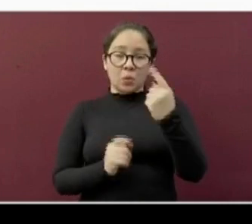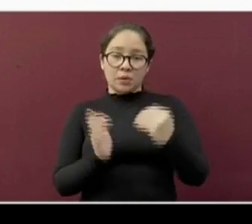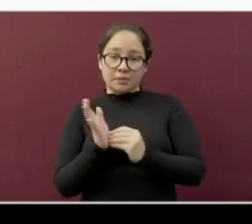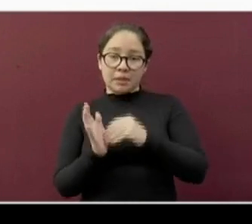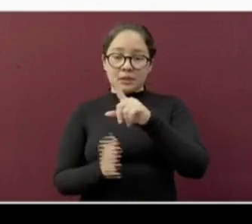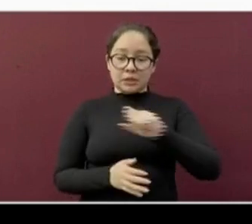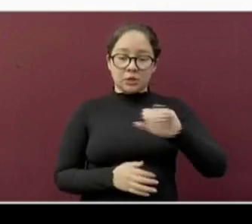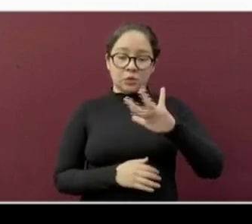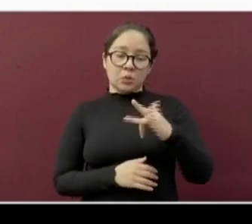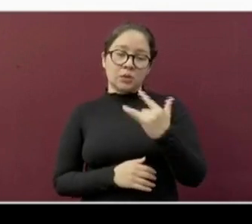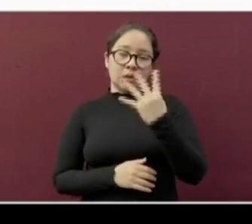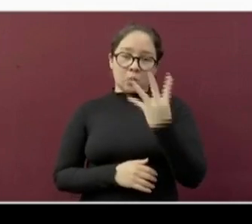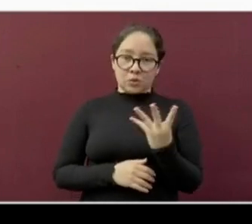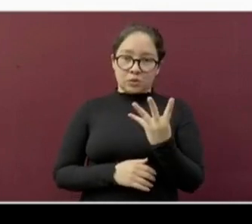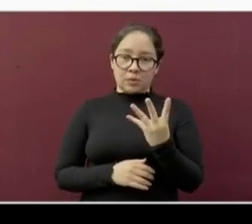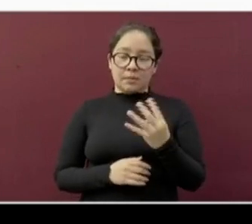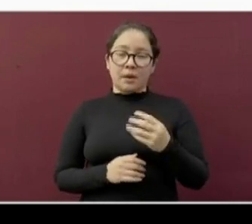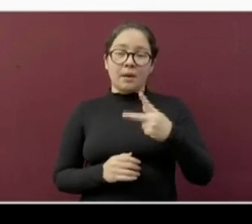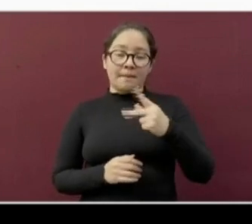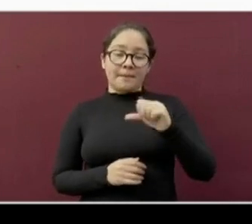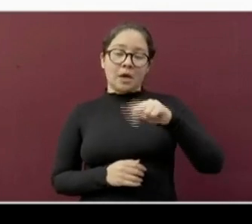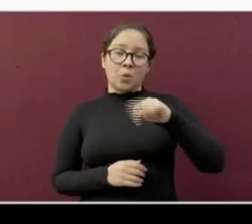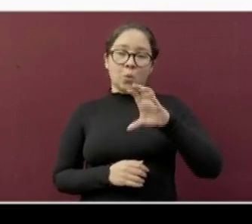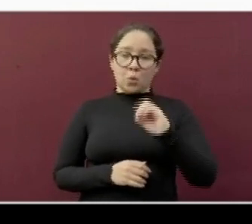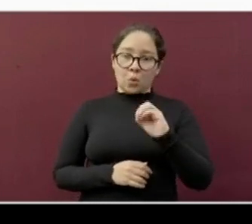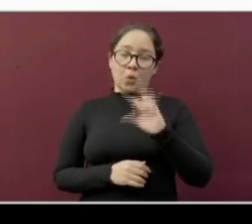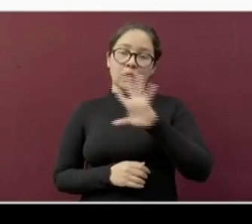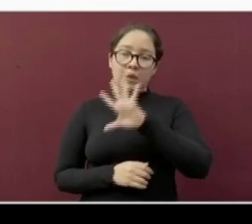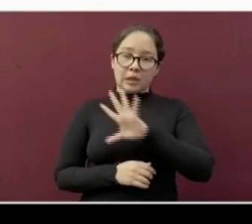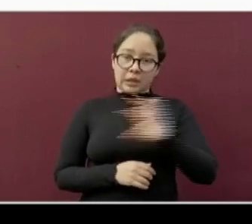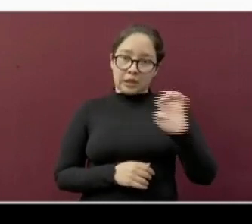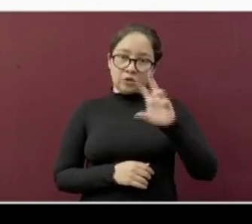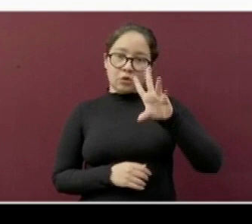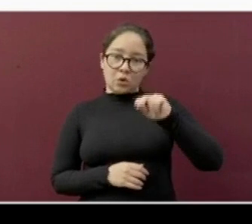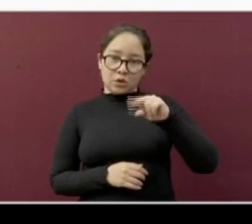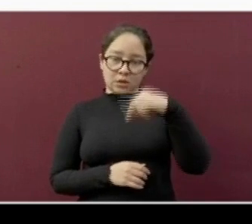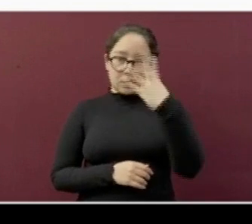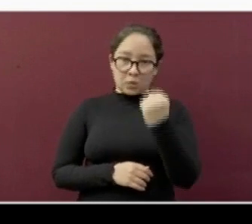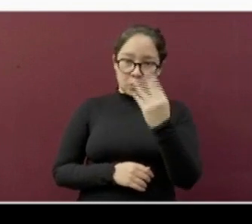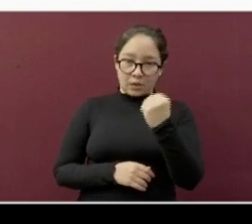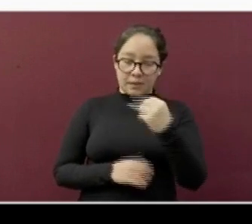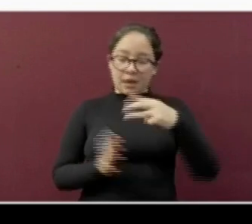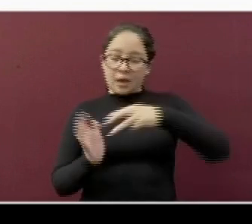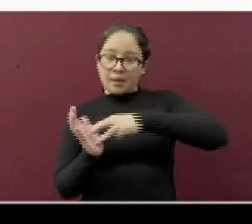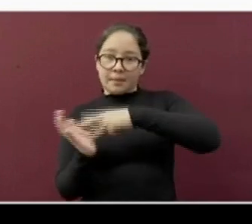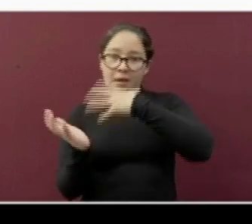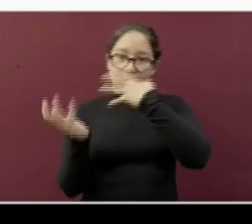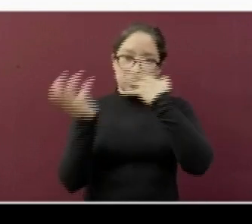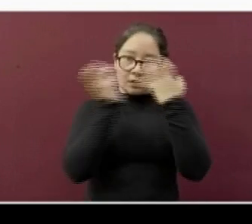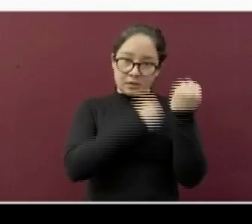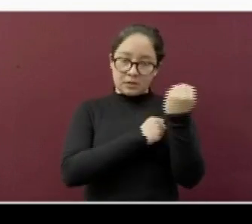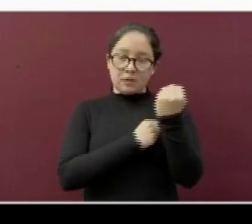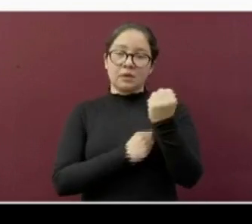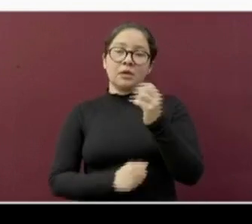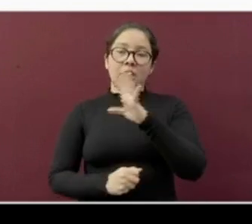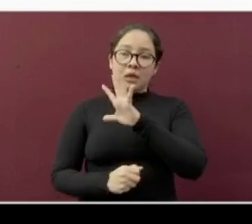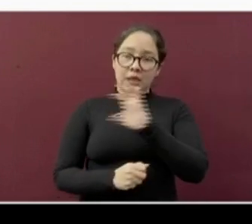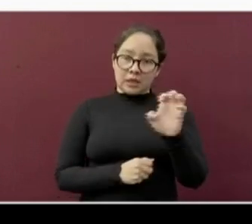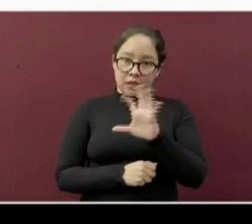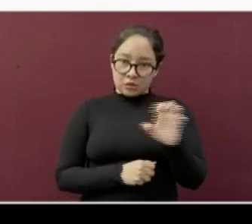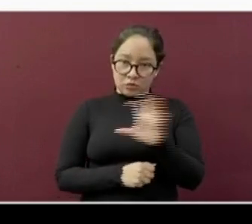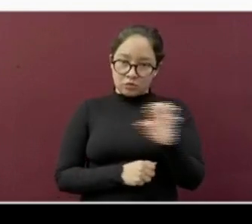,154. Y Pánuco, 589. Martínez de la Torre, 500.